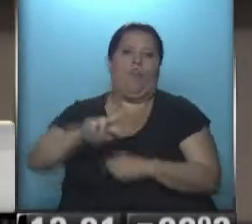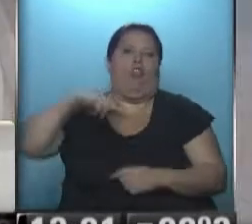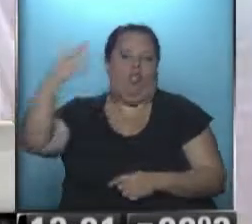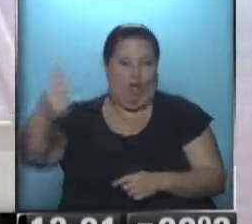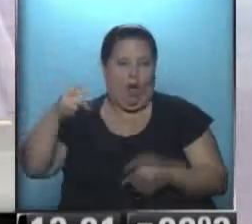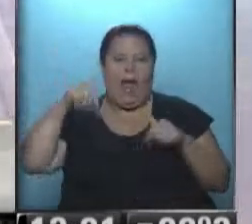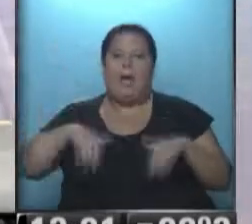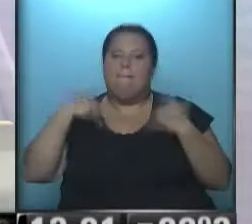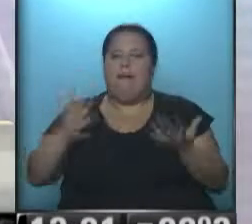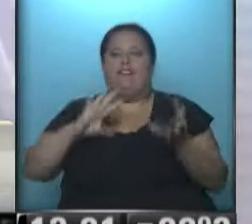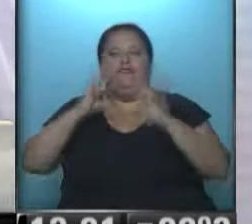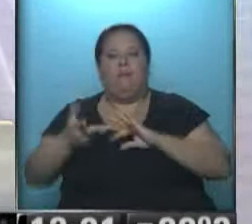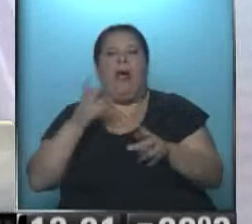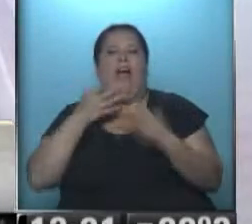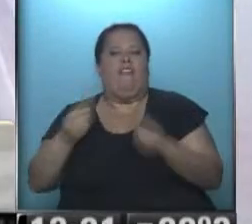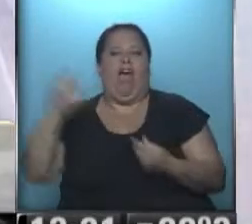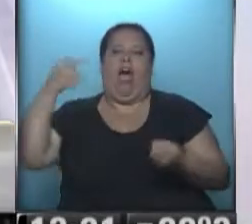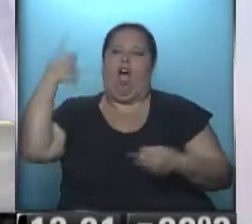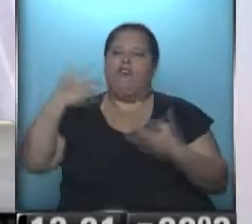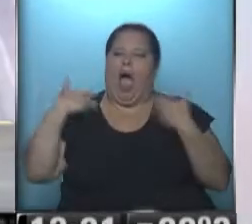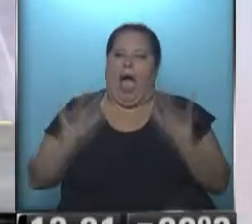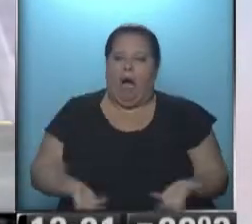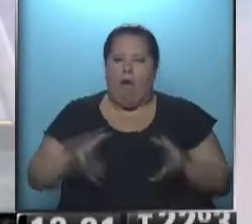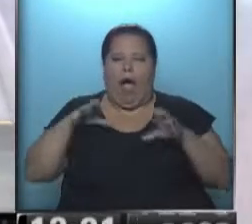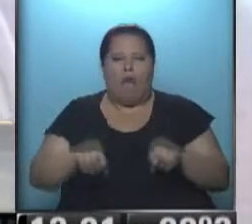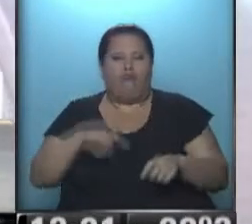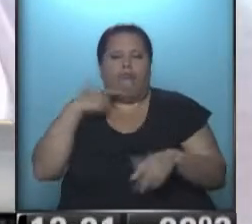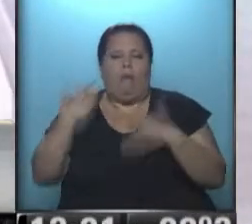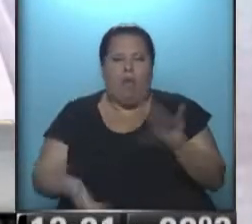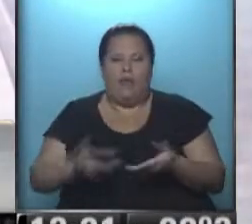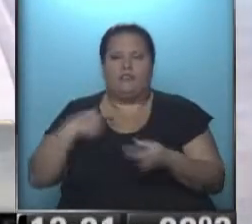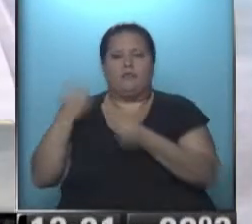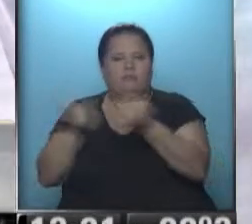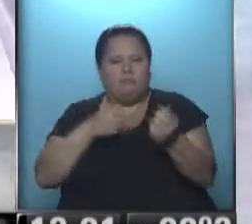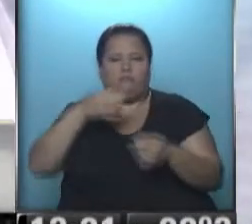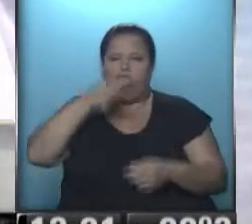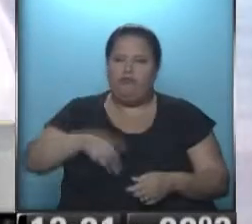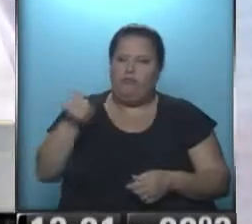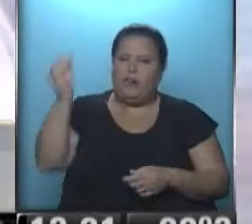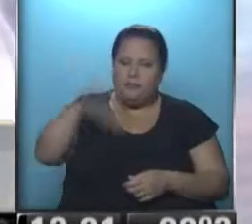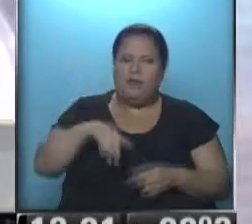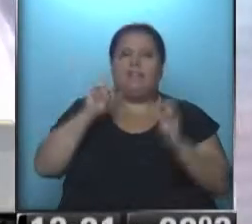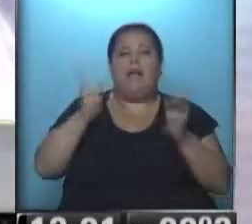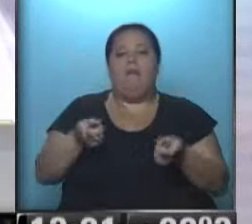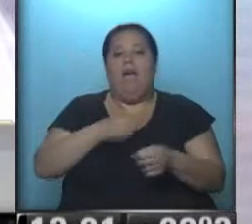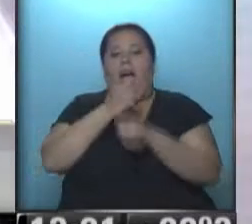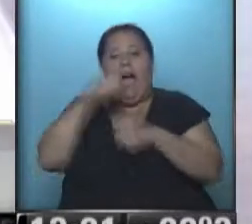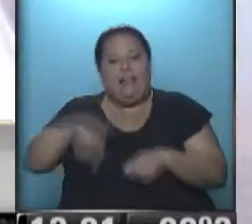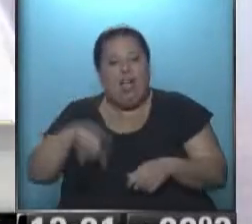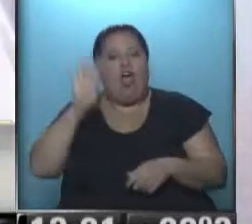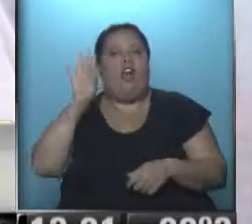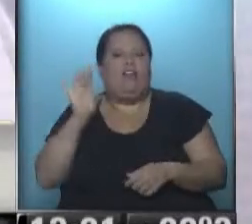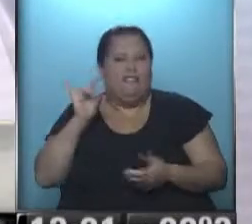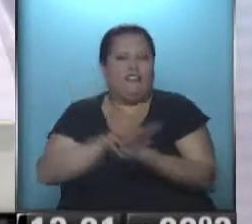y vamos a tener más herramientas para defendernos de los abusos que todos los días como consumidores enfrentamos y que hasta hoy teníamos ciertas dificultades para